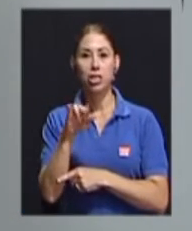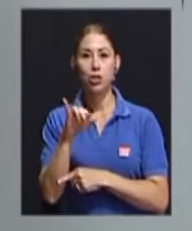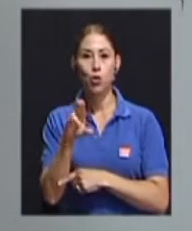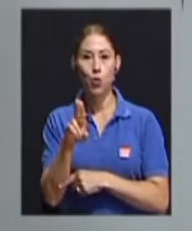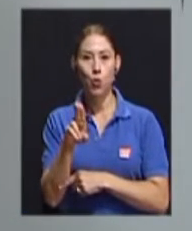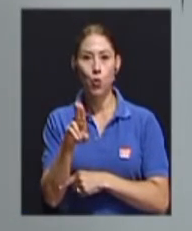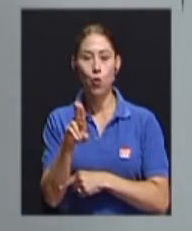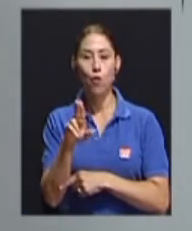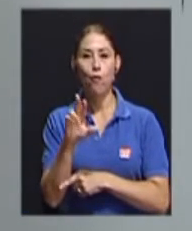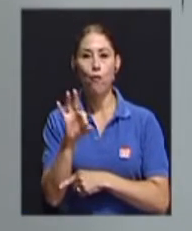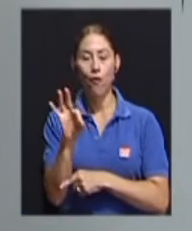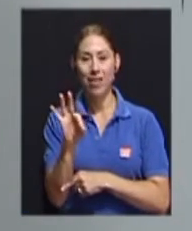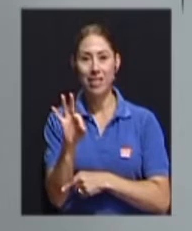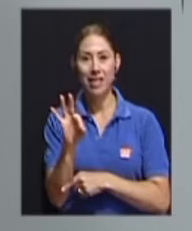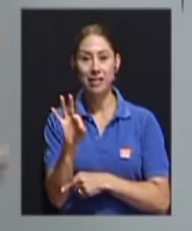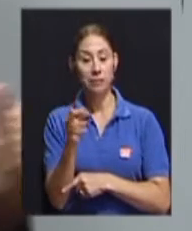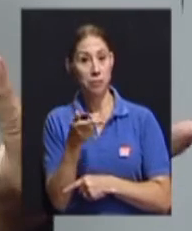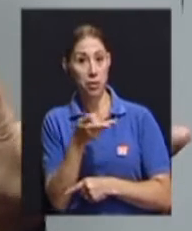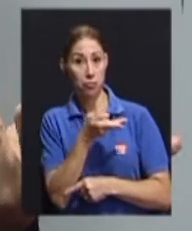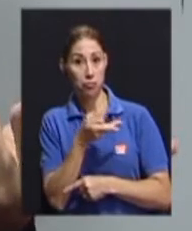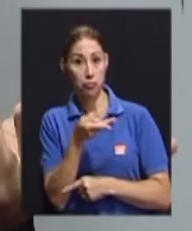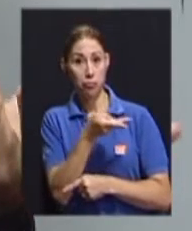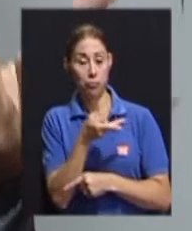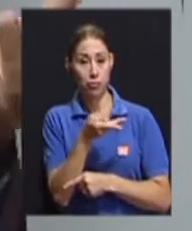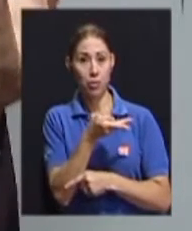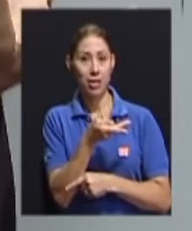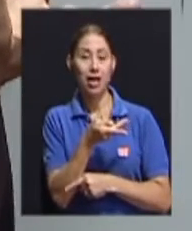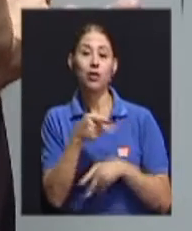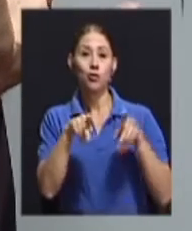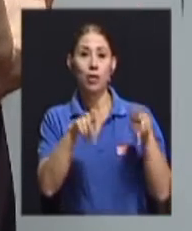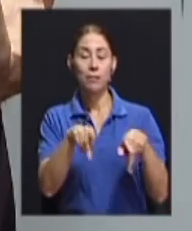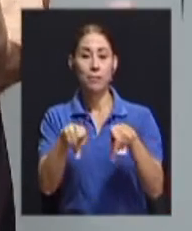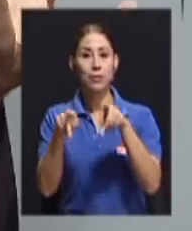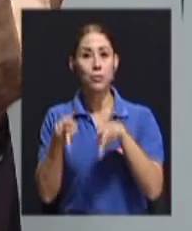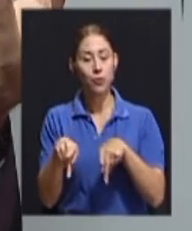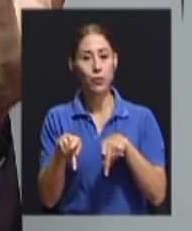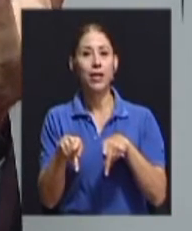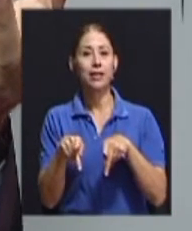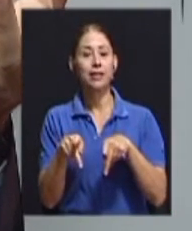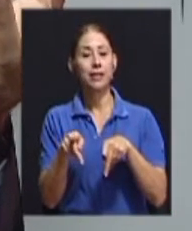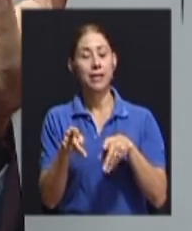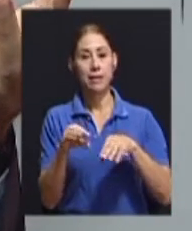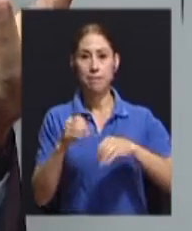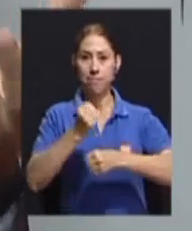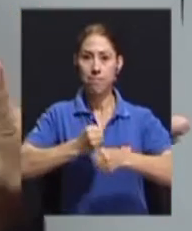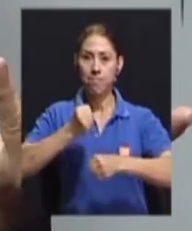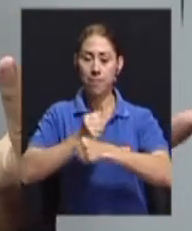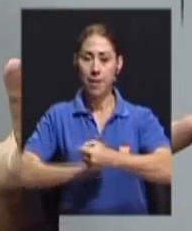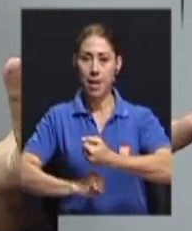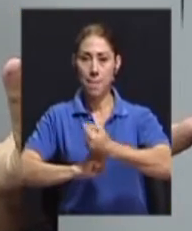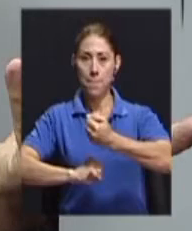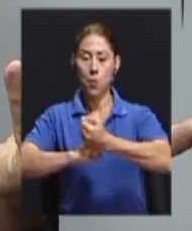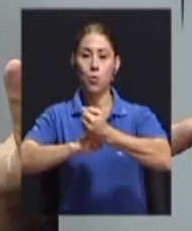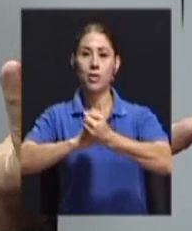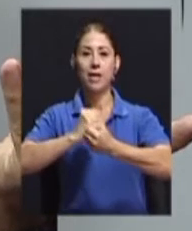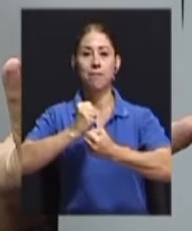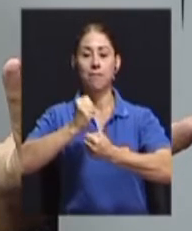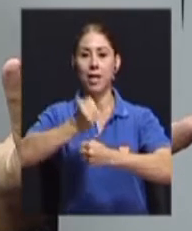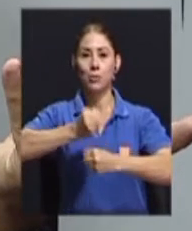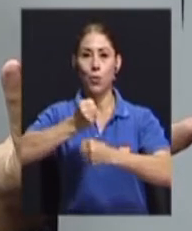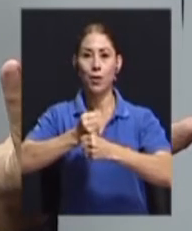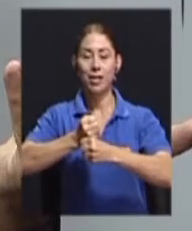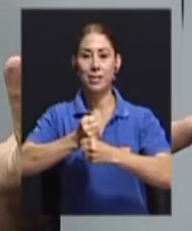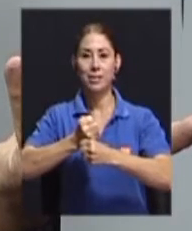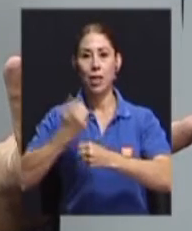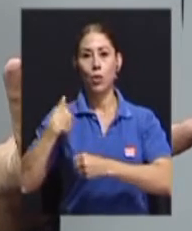quienes son de las manos que mueven y apoyan las obras de Don